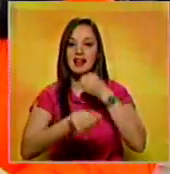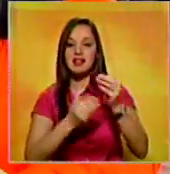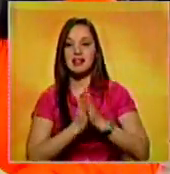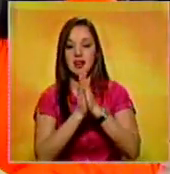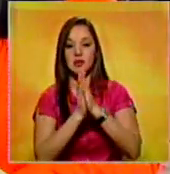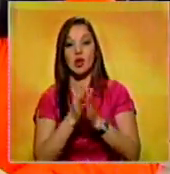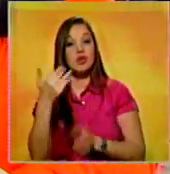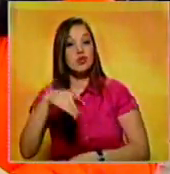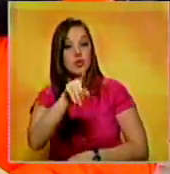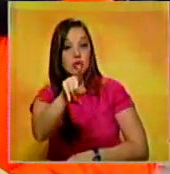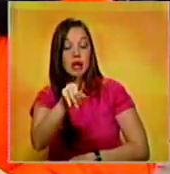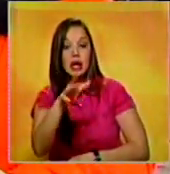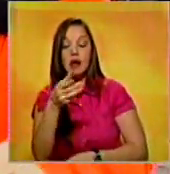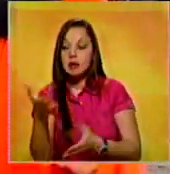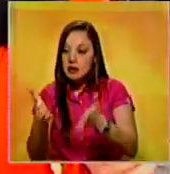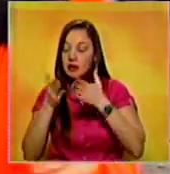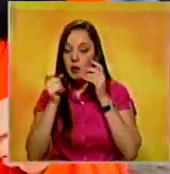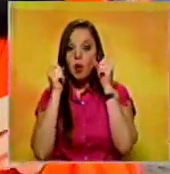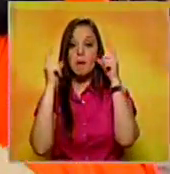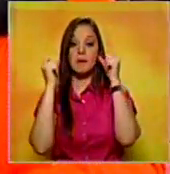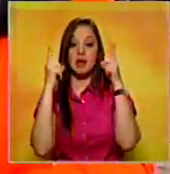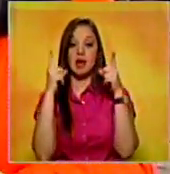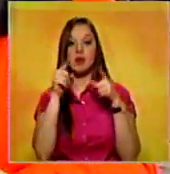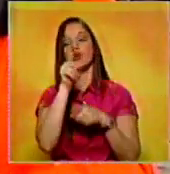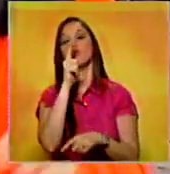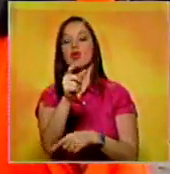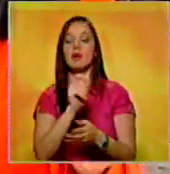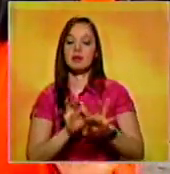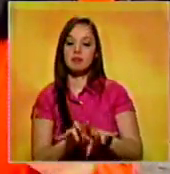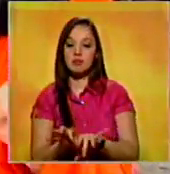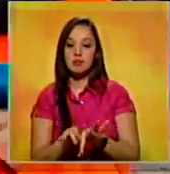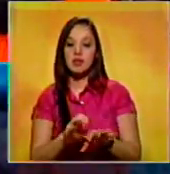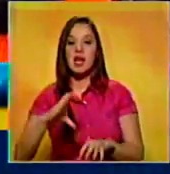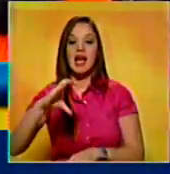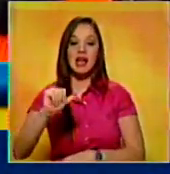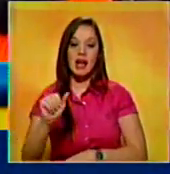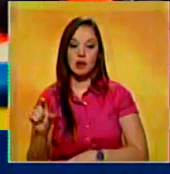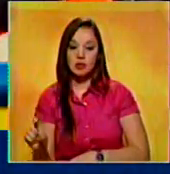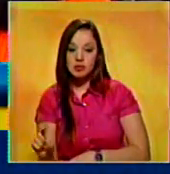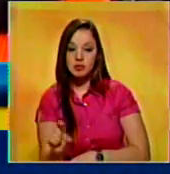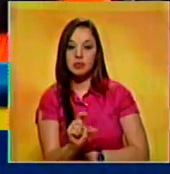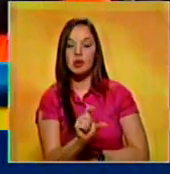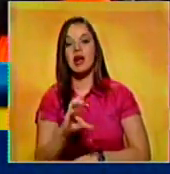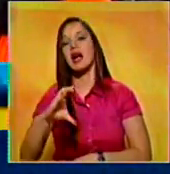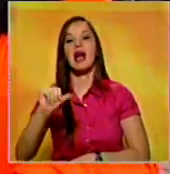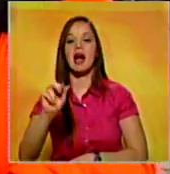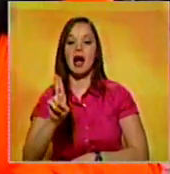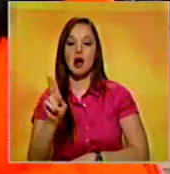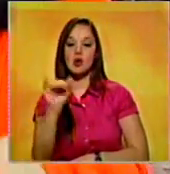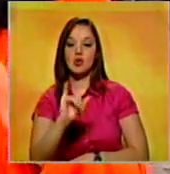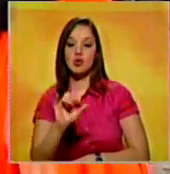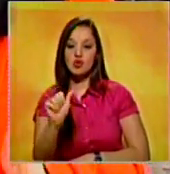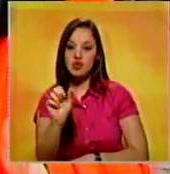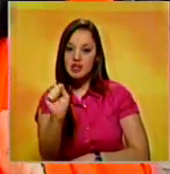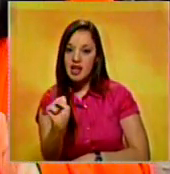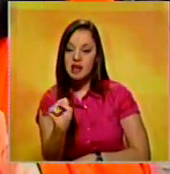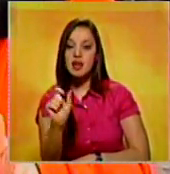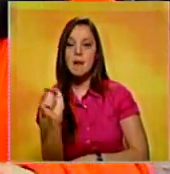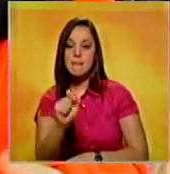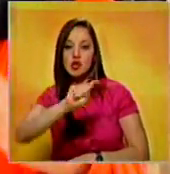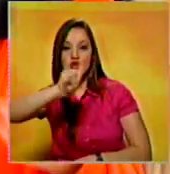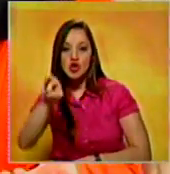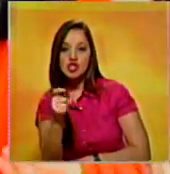haber recibido un milagro del venerable debe escribir su experiencia al correo causasjosegregorio.com Allí recibirán su